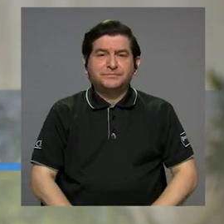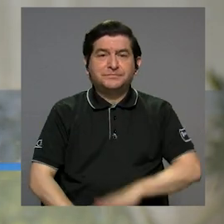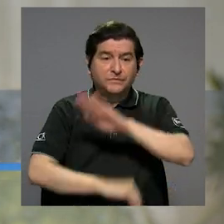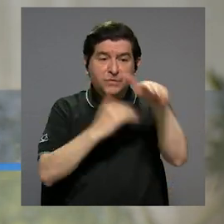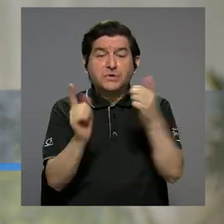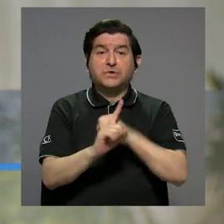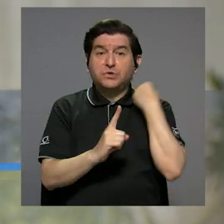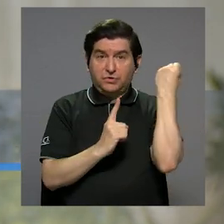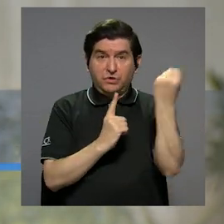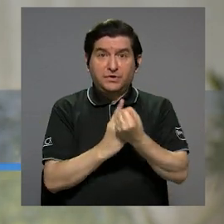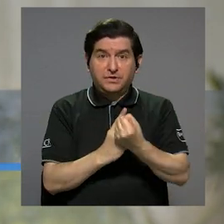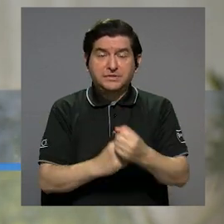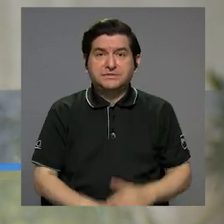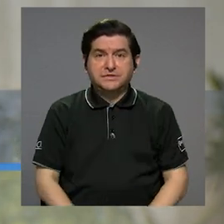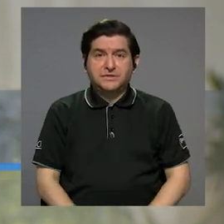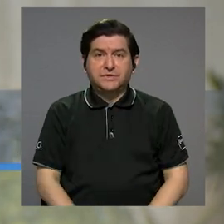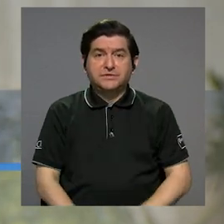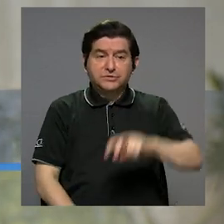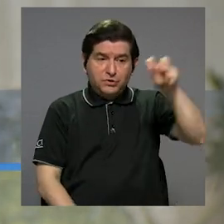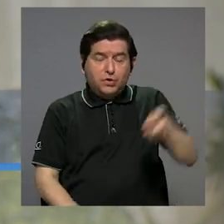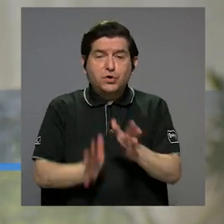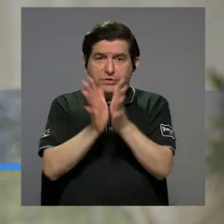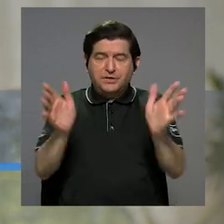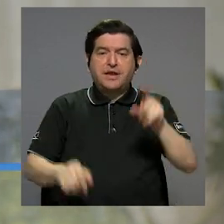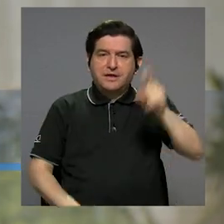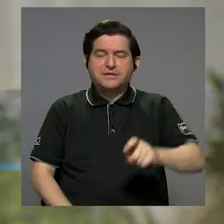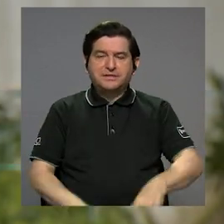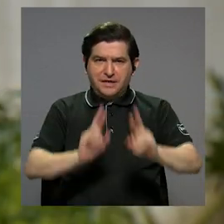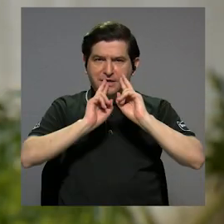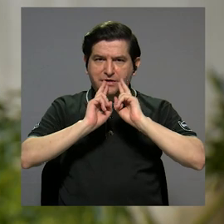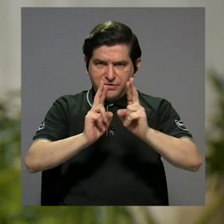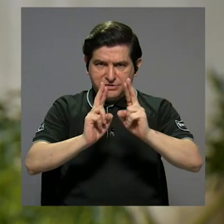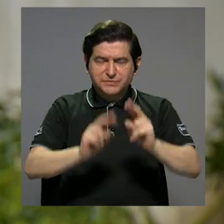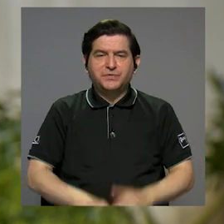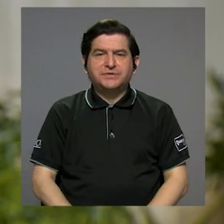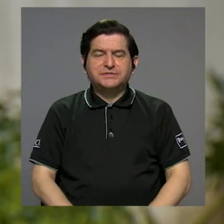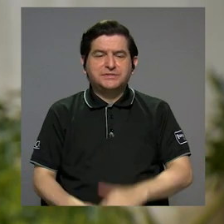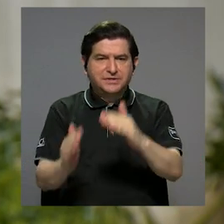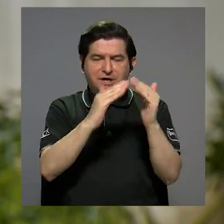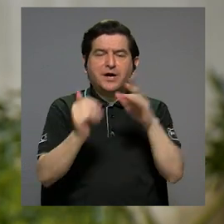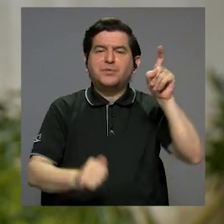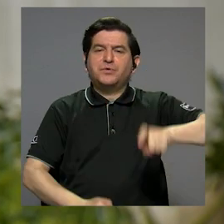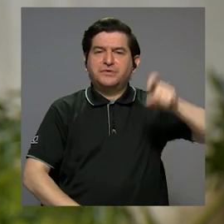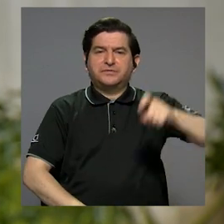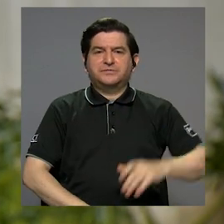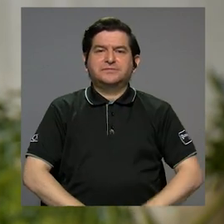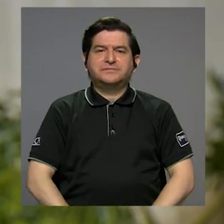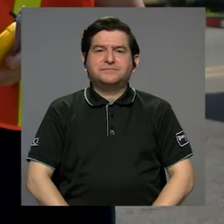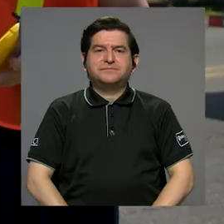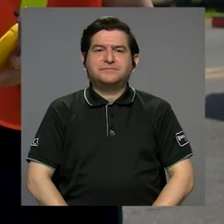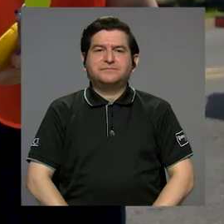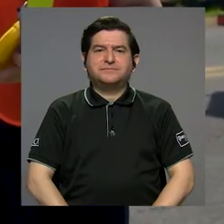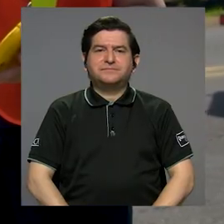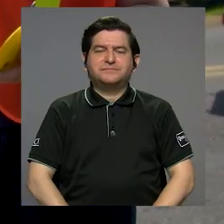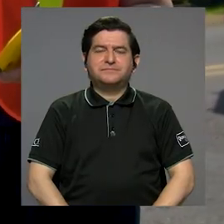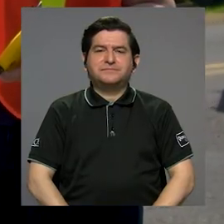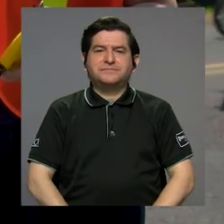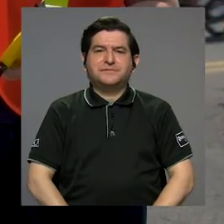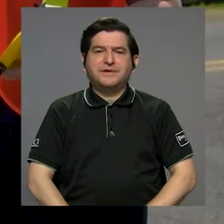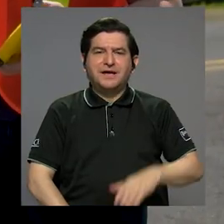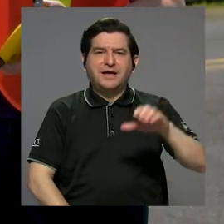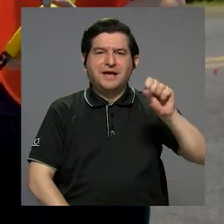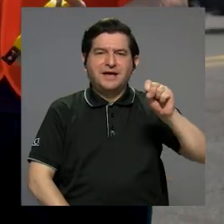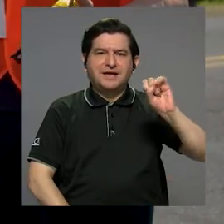Cualquier cosa de estas, el transporte público debería responder a lo que la población necesita. El